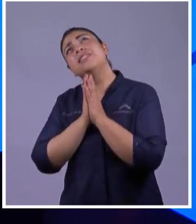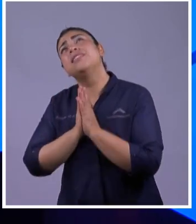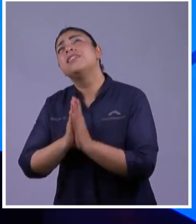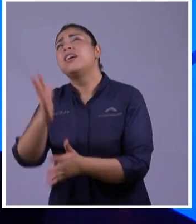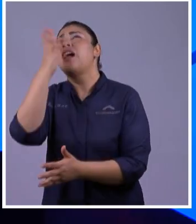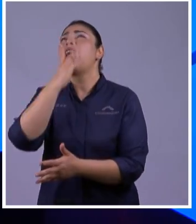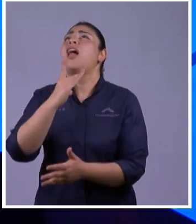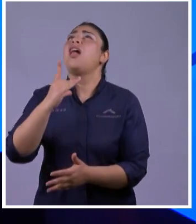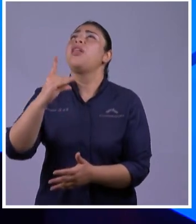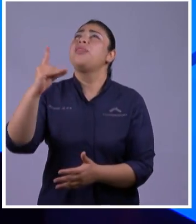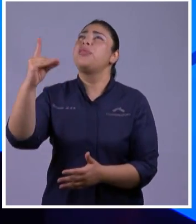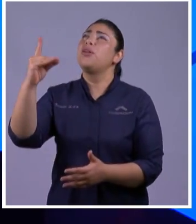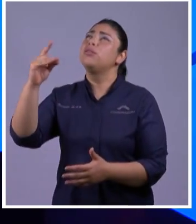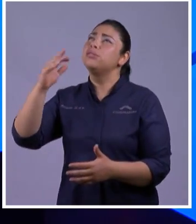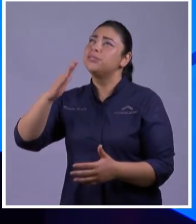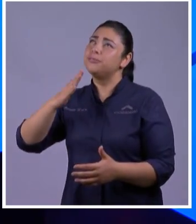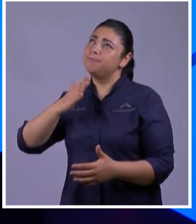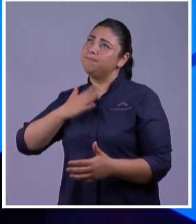Díselo